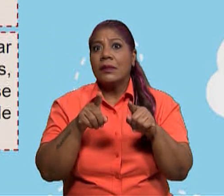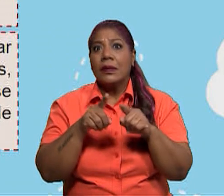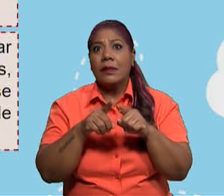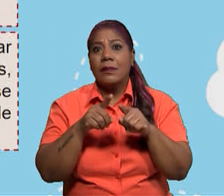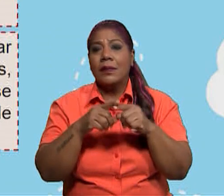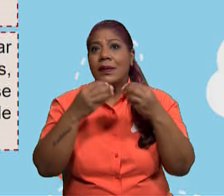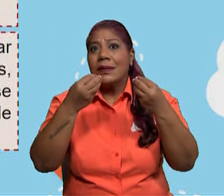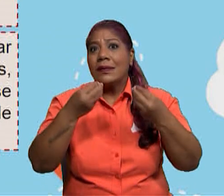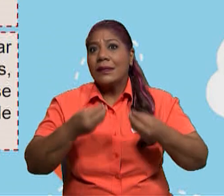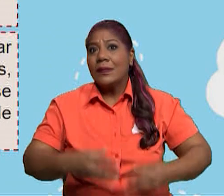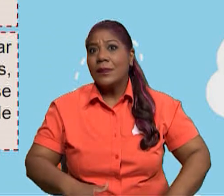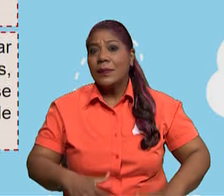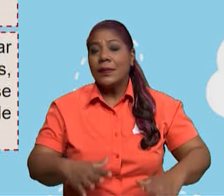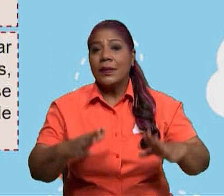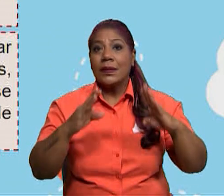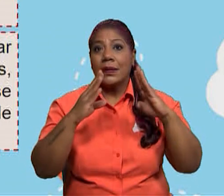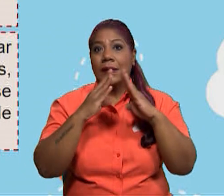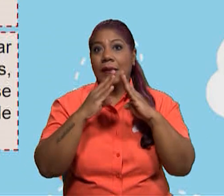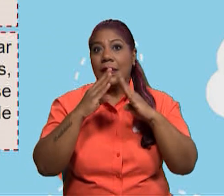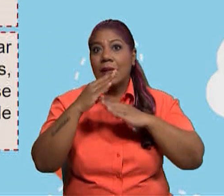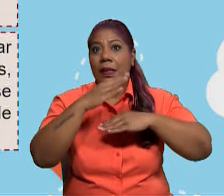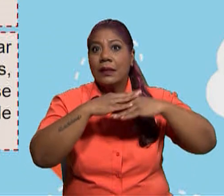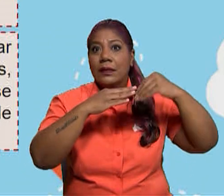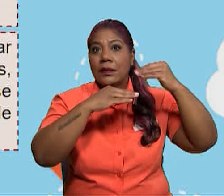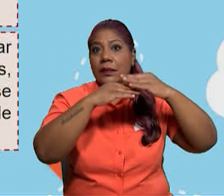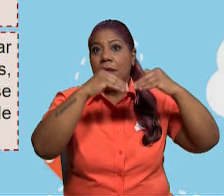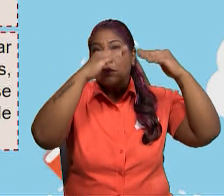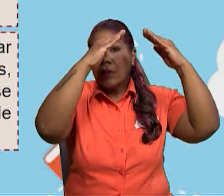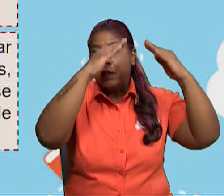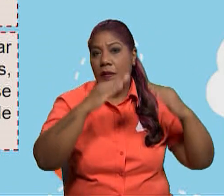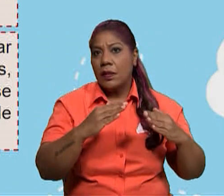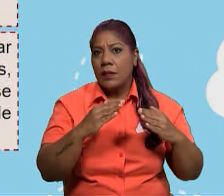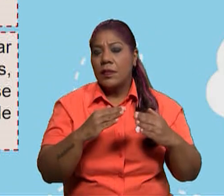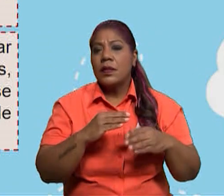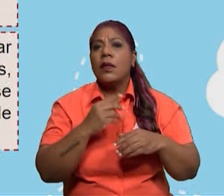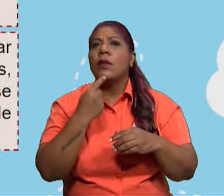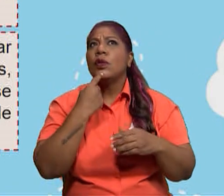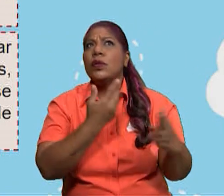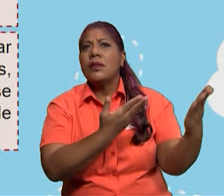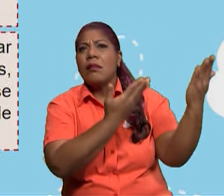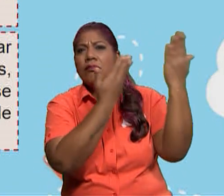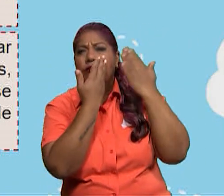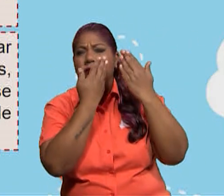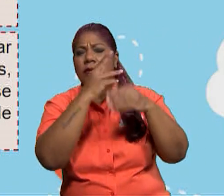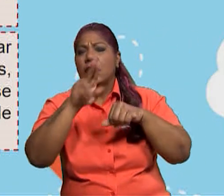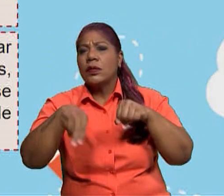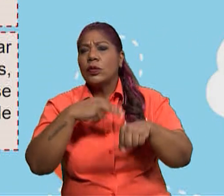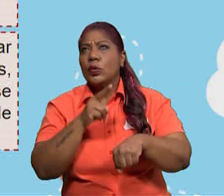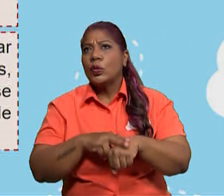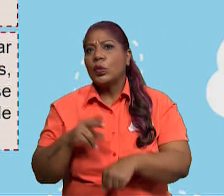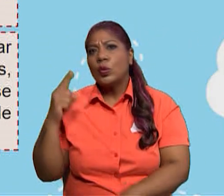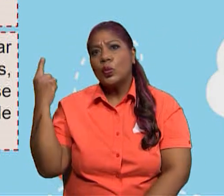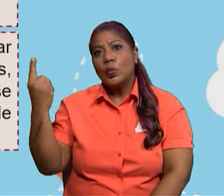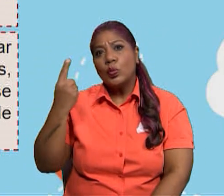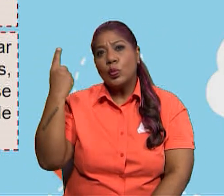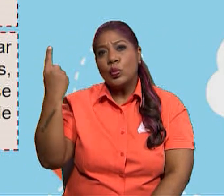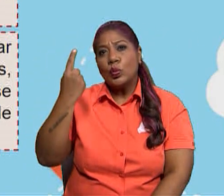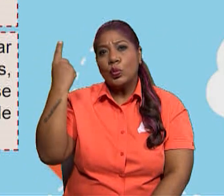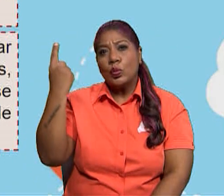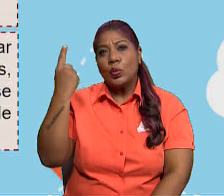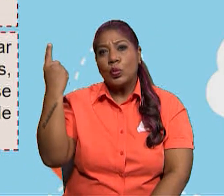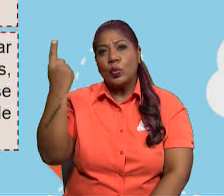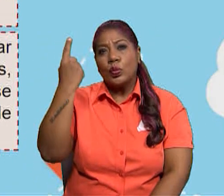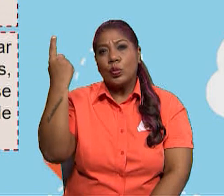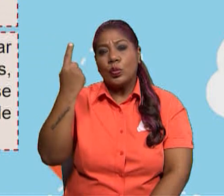cuando un fenómeno de la naturaleza, como el viento, la lluvia, los huracanes, las mareas, los